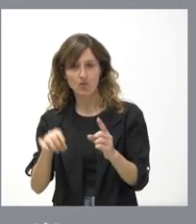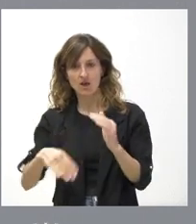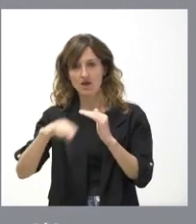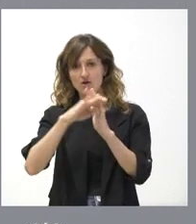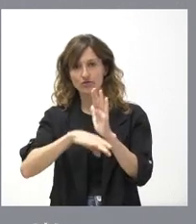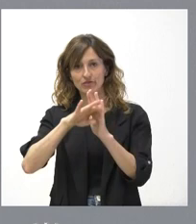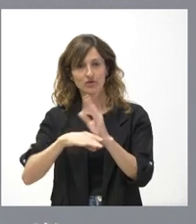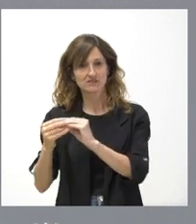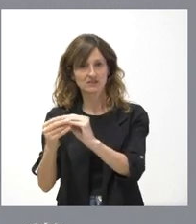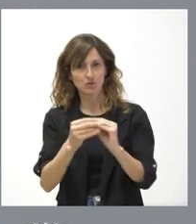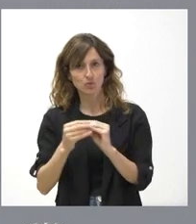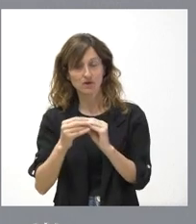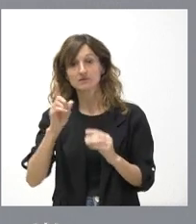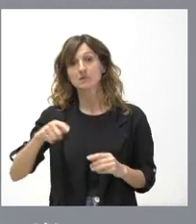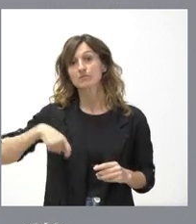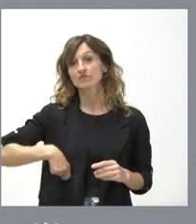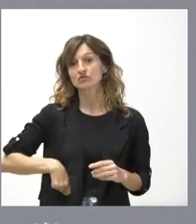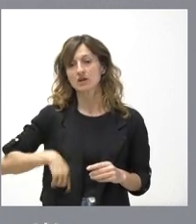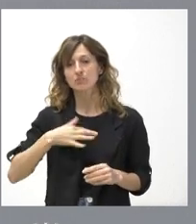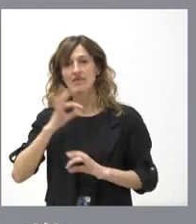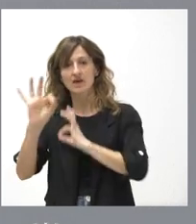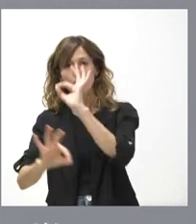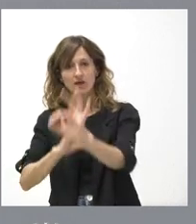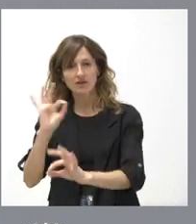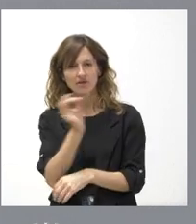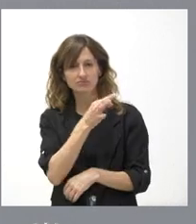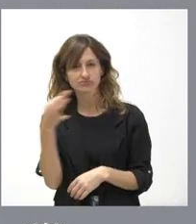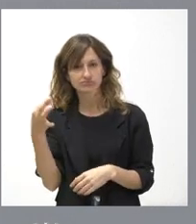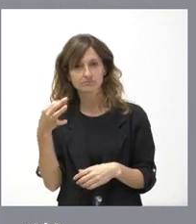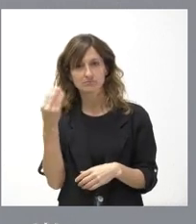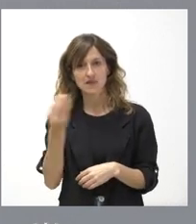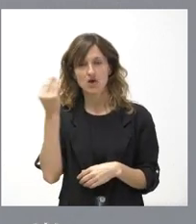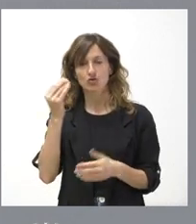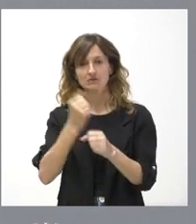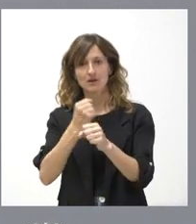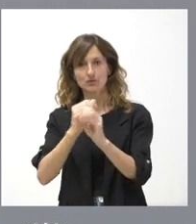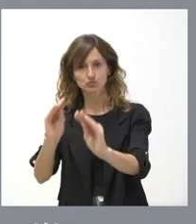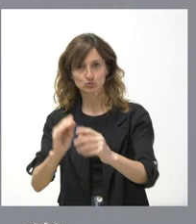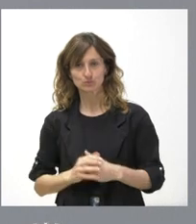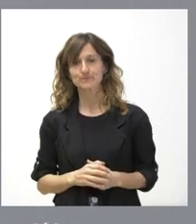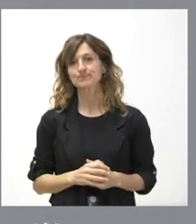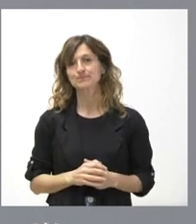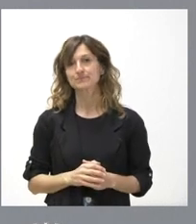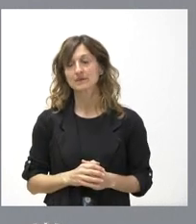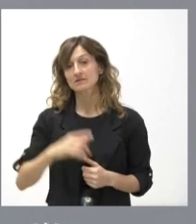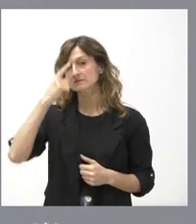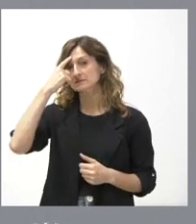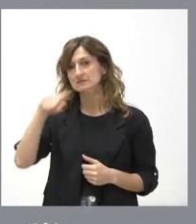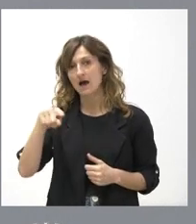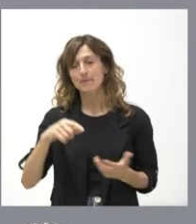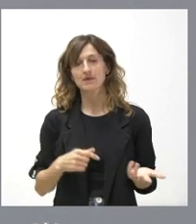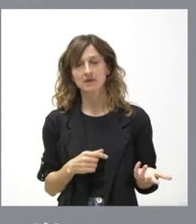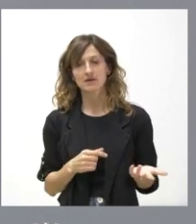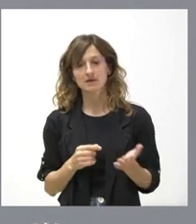hacemos. también permite a los profesionales organizar de una forma más eficiente su trabajo, porque así saben cuáles son sus